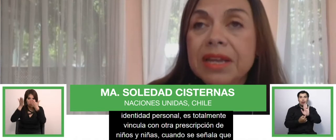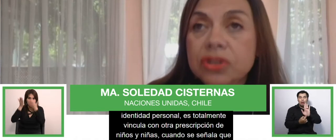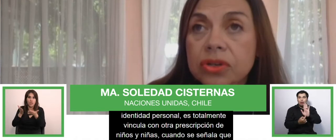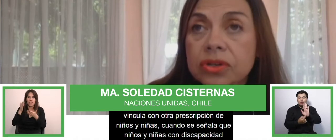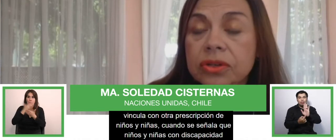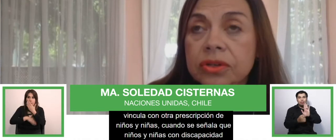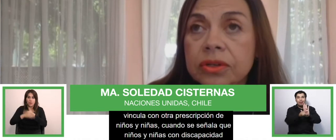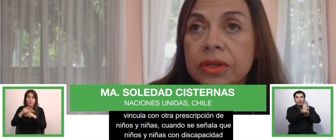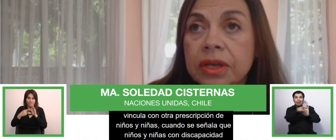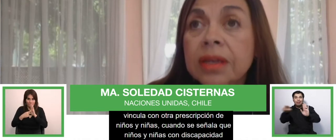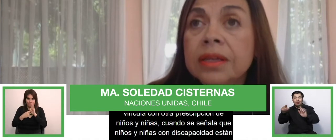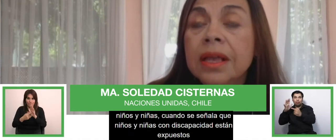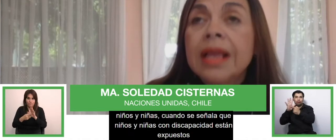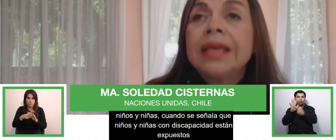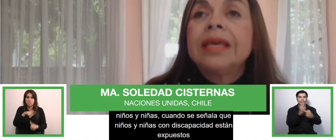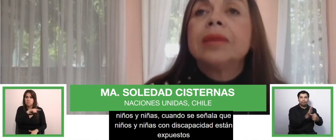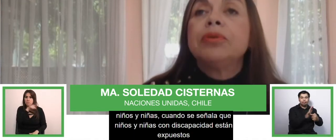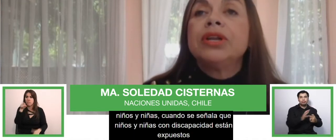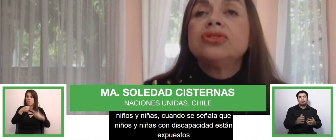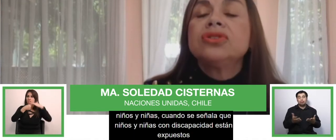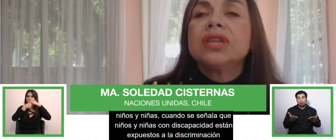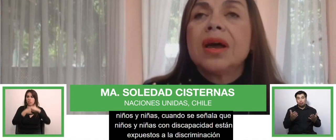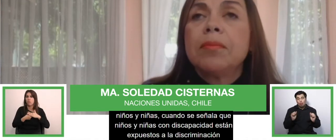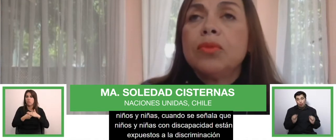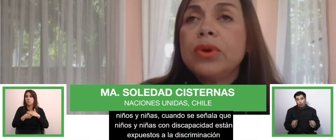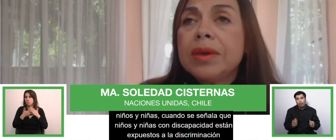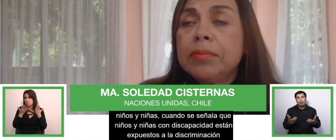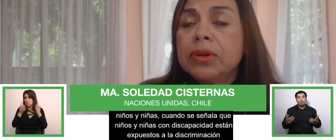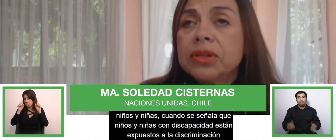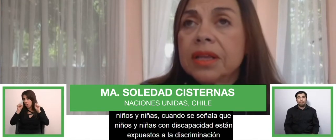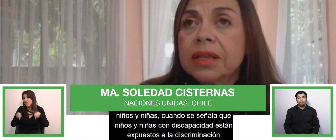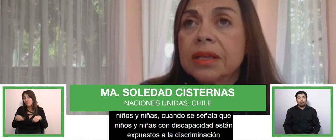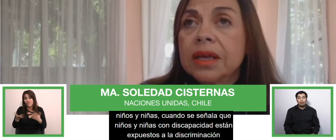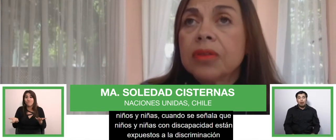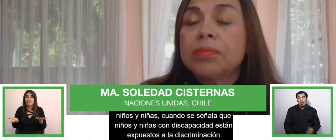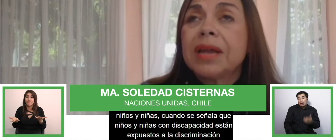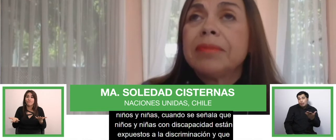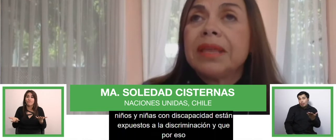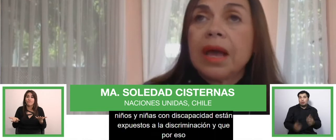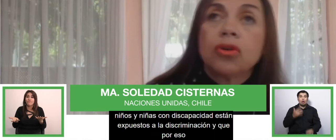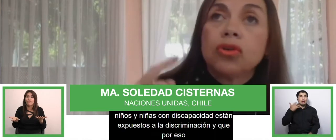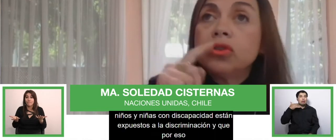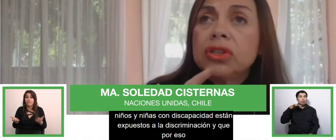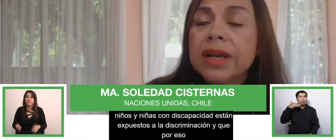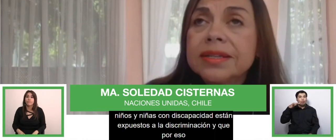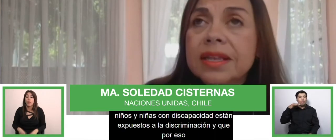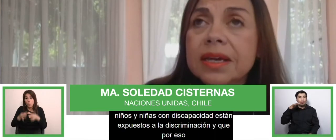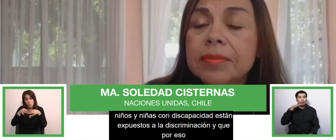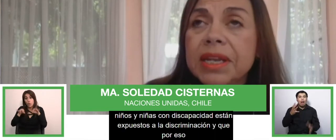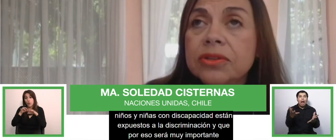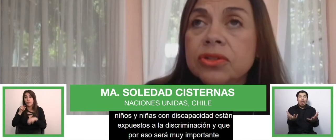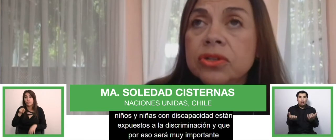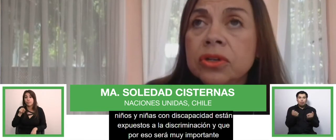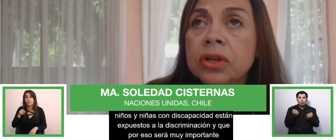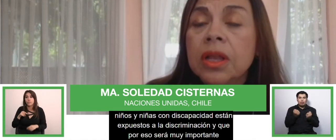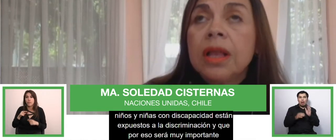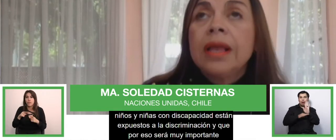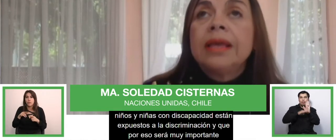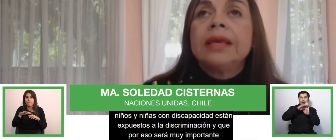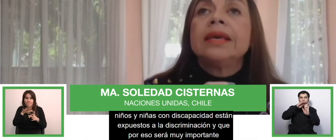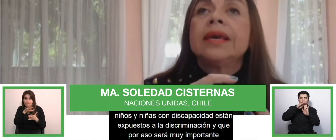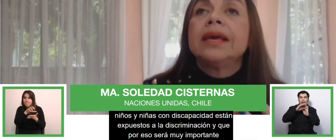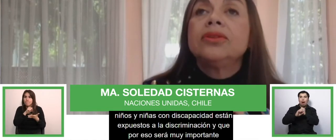discriminación. ¿Ya? Y que por eso será muy importante adoptar medidas contra esa discriminación